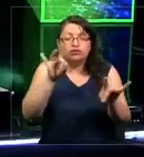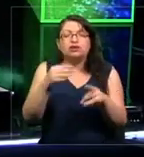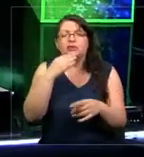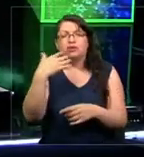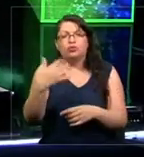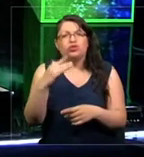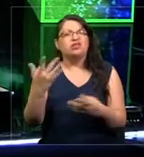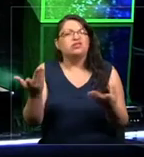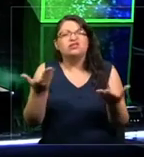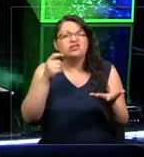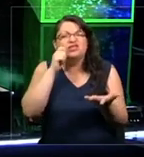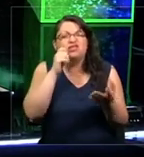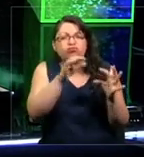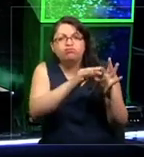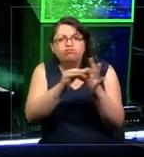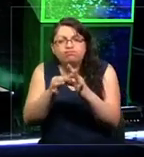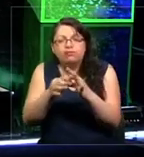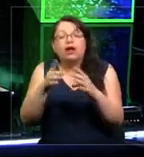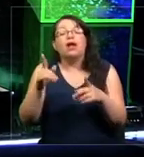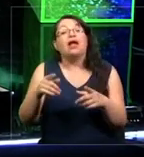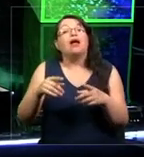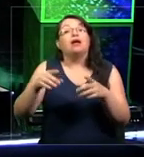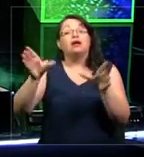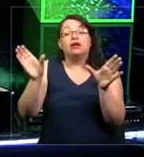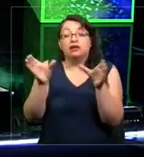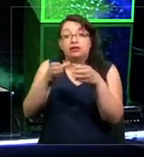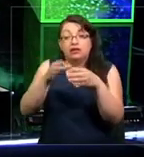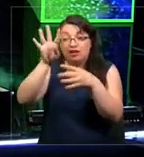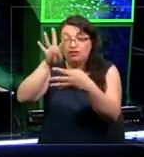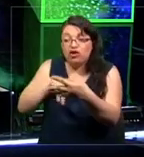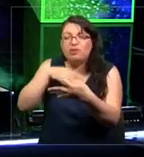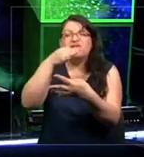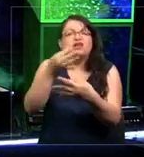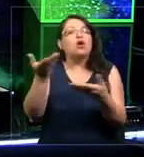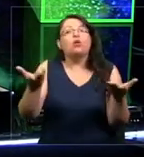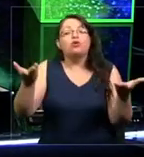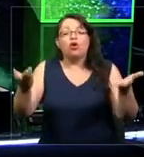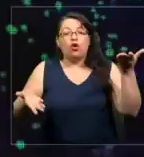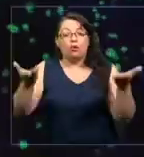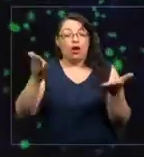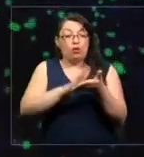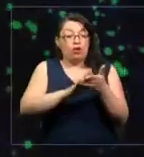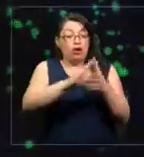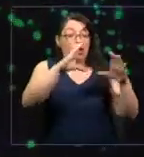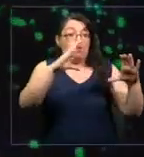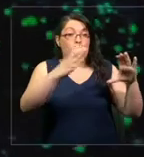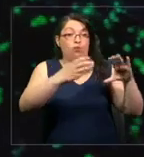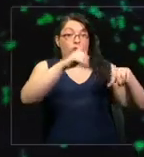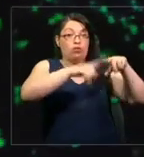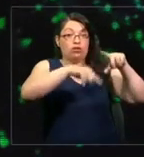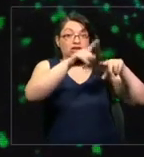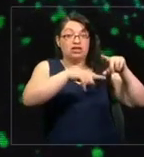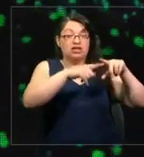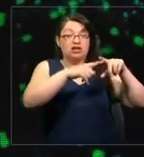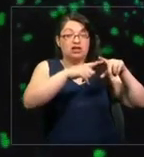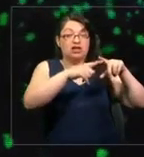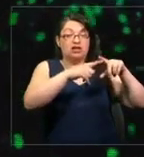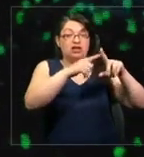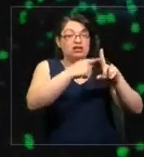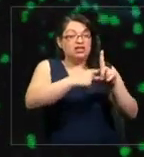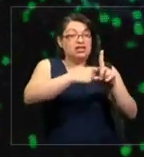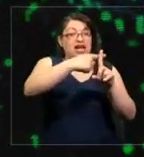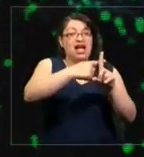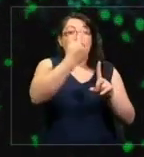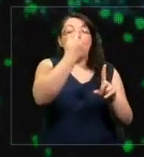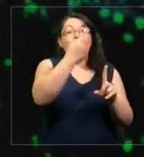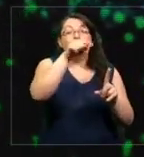informe evalúa cómo sería un mundo que se calienta a 2 grados versus un mundo que se calienta a 1,5 grados